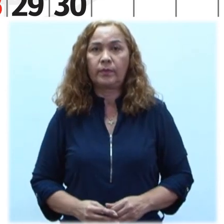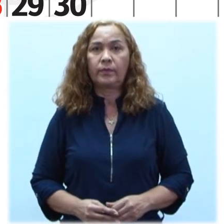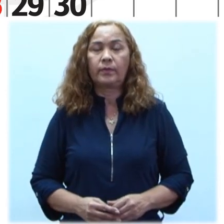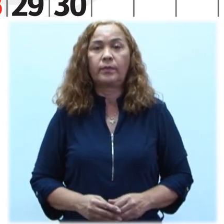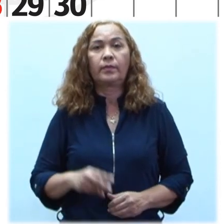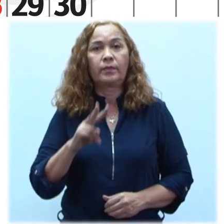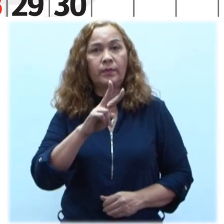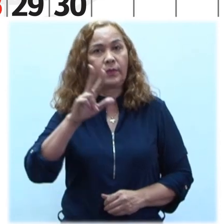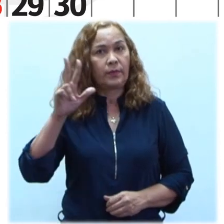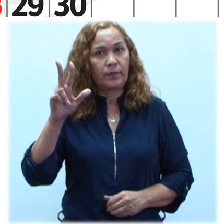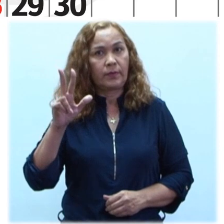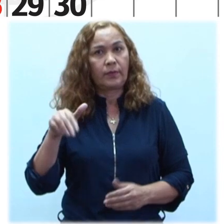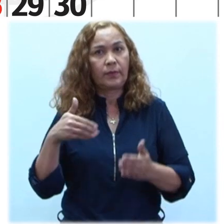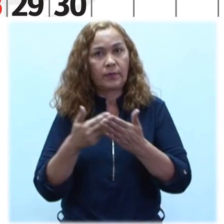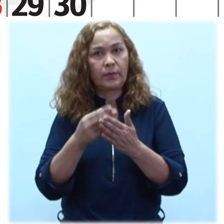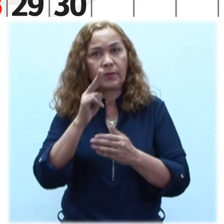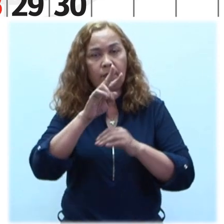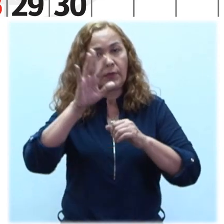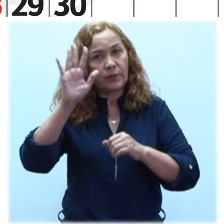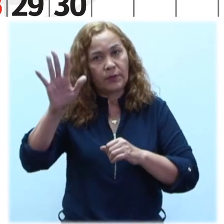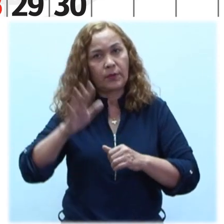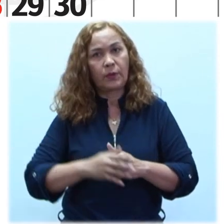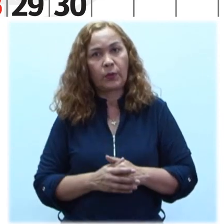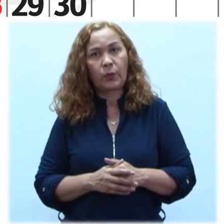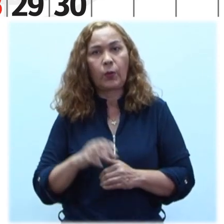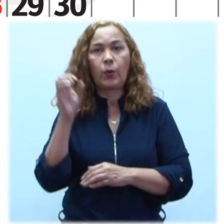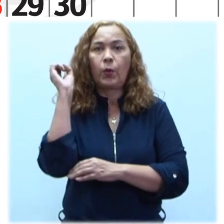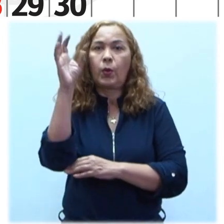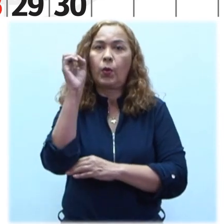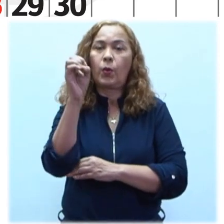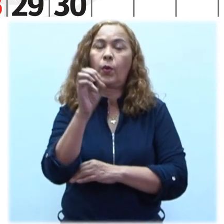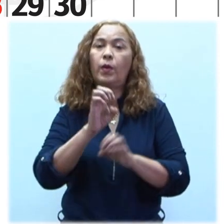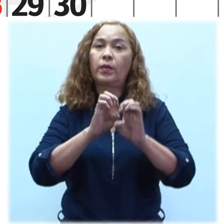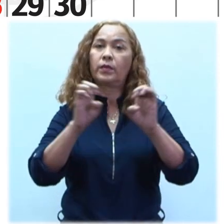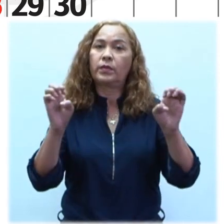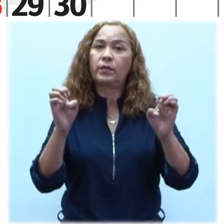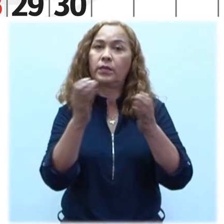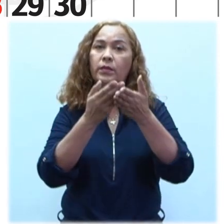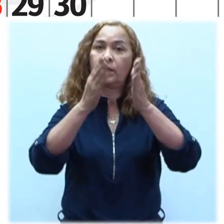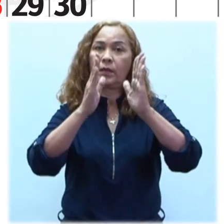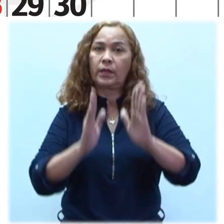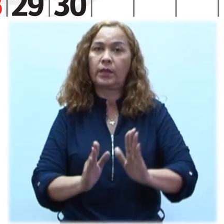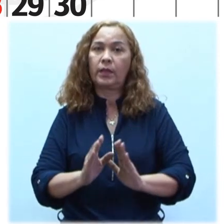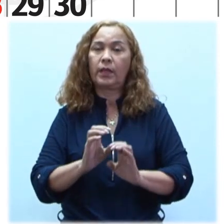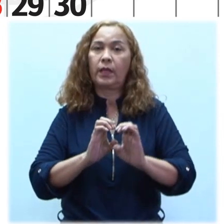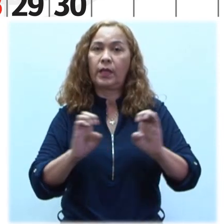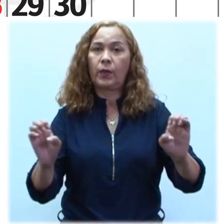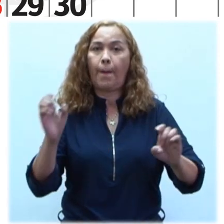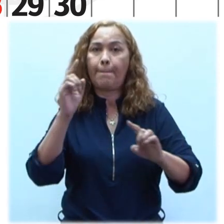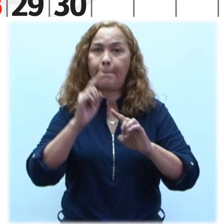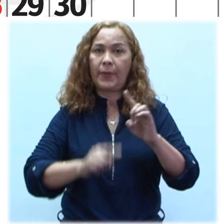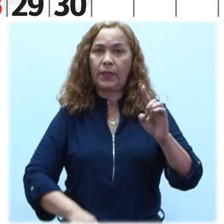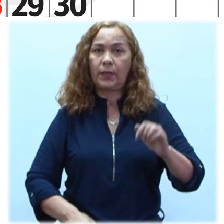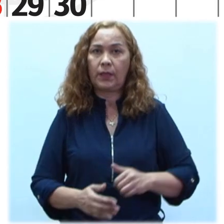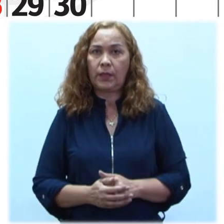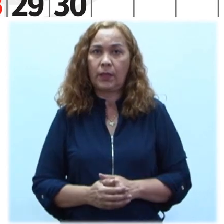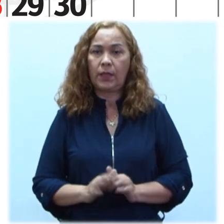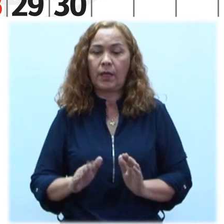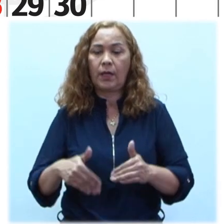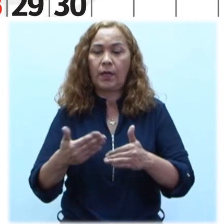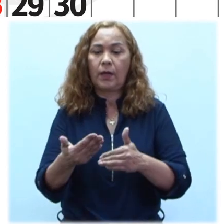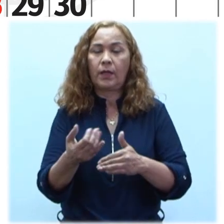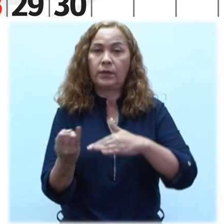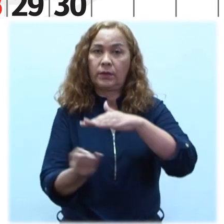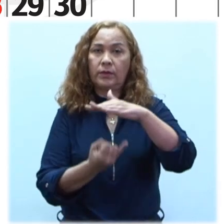Día 23 al 25 Congreso Pedagógico Estudiantil de Educación Media